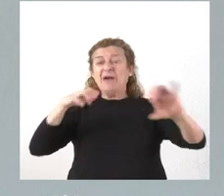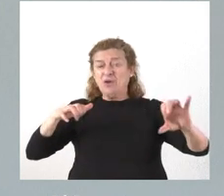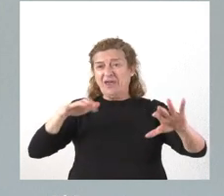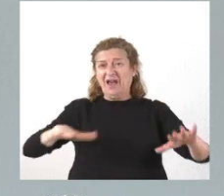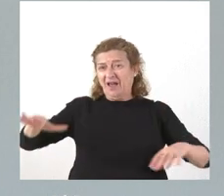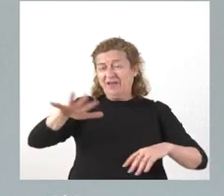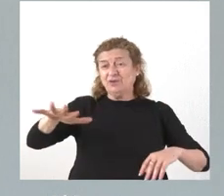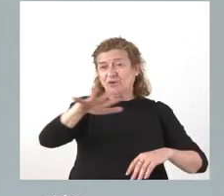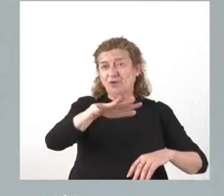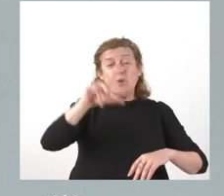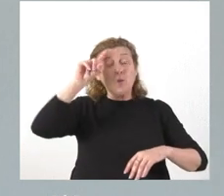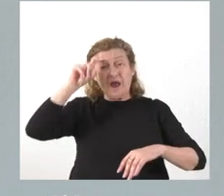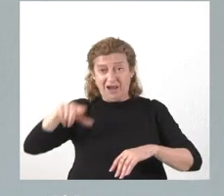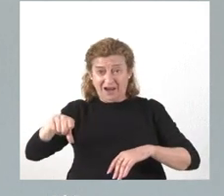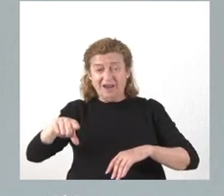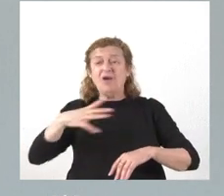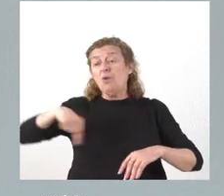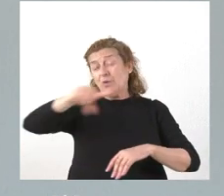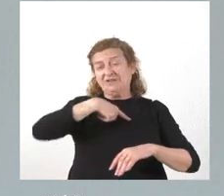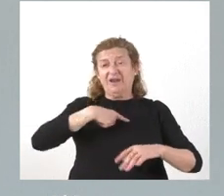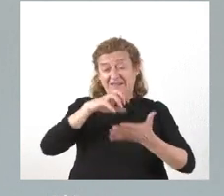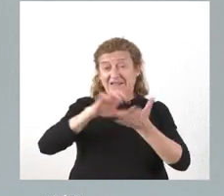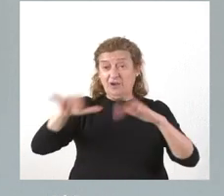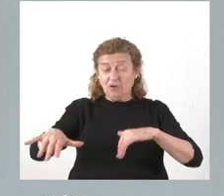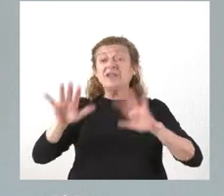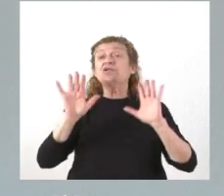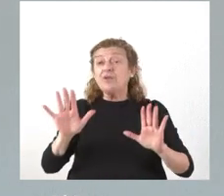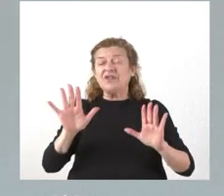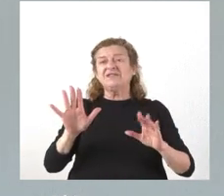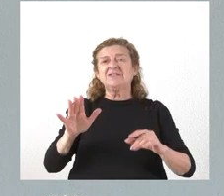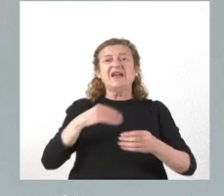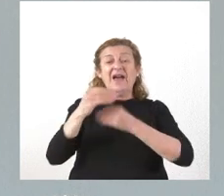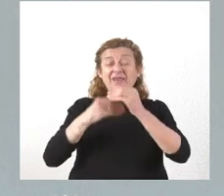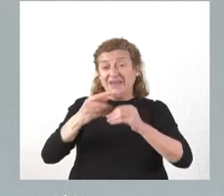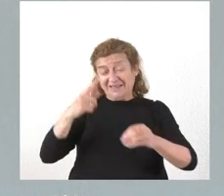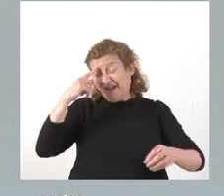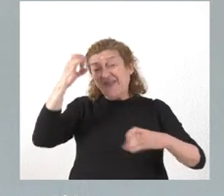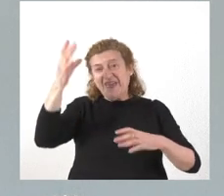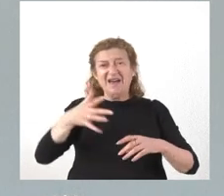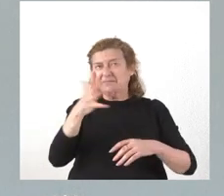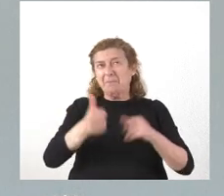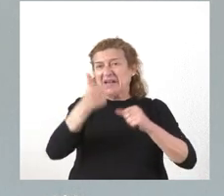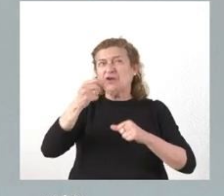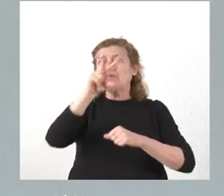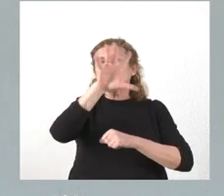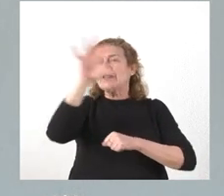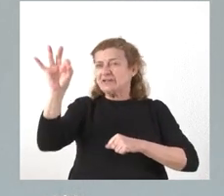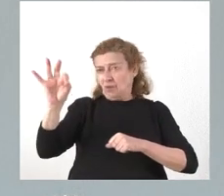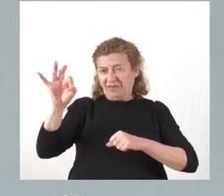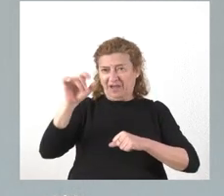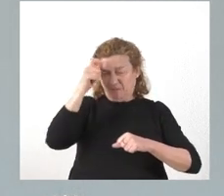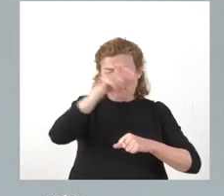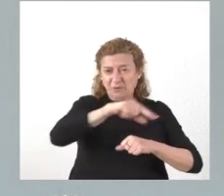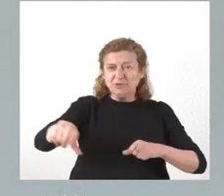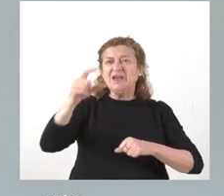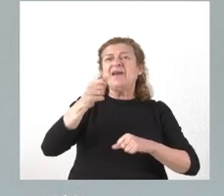rural de nuestra comunidad autónoma. Por tanto, se van a beneficiar de esa iniciativa más de 250 localidades y más de